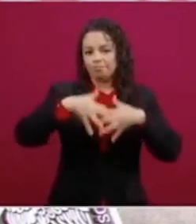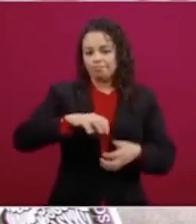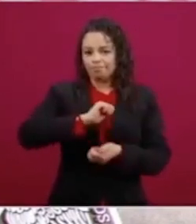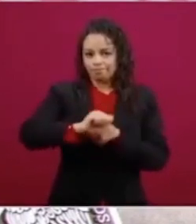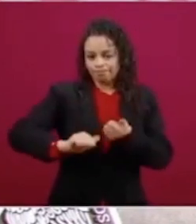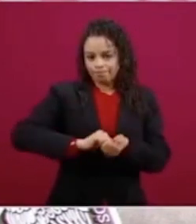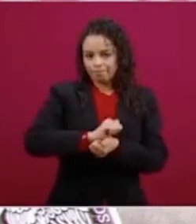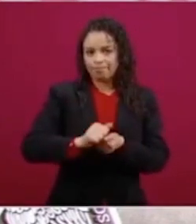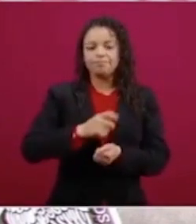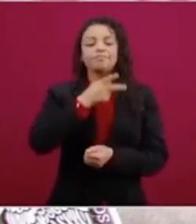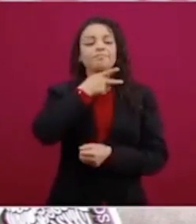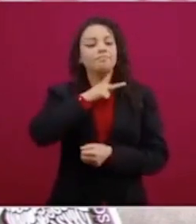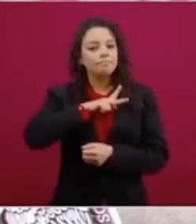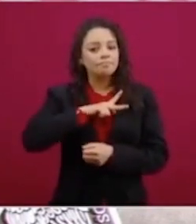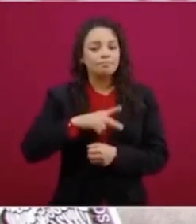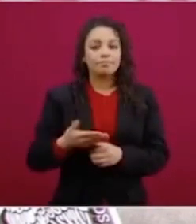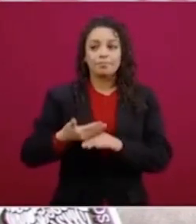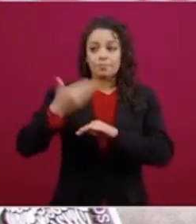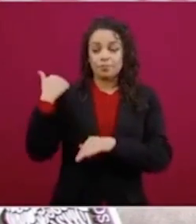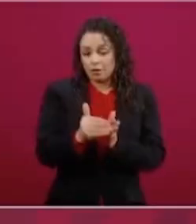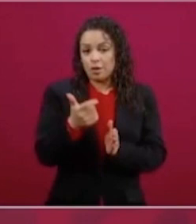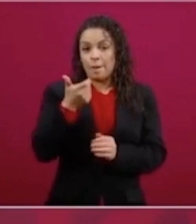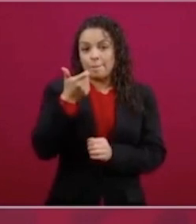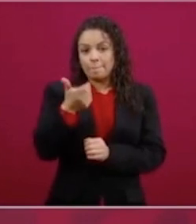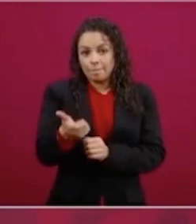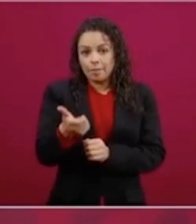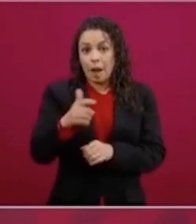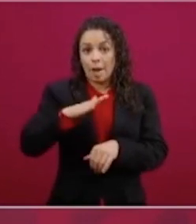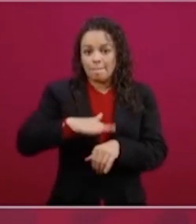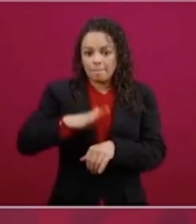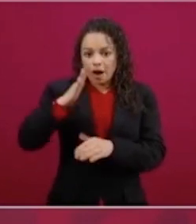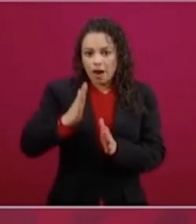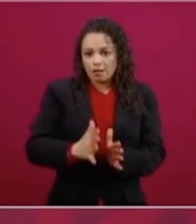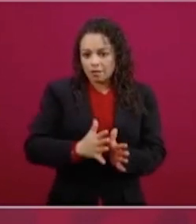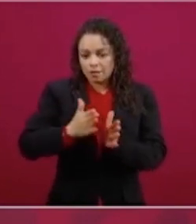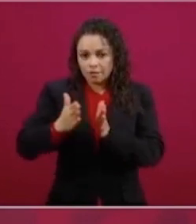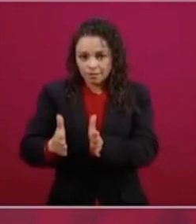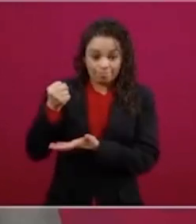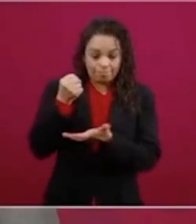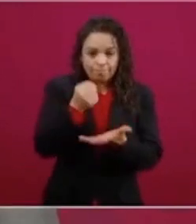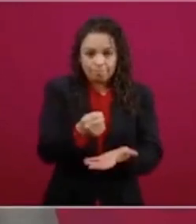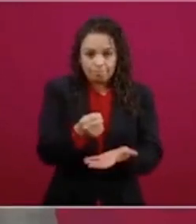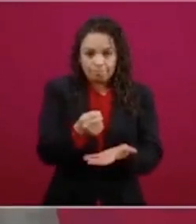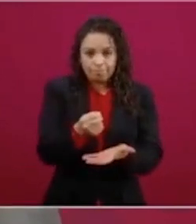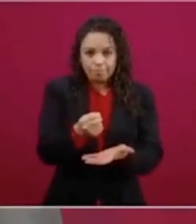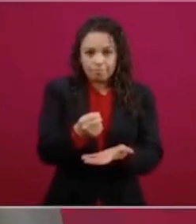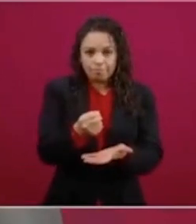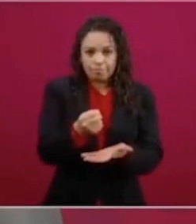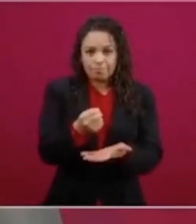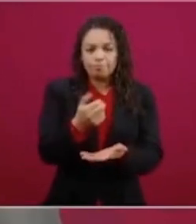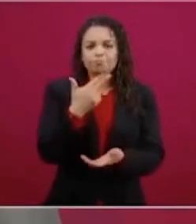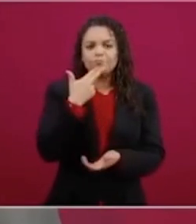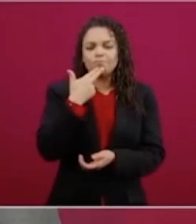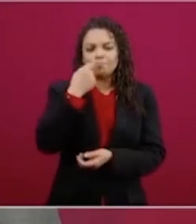12 mil millones de pesos y esto nos va a permitir ir